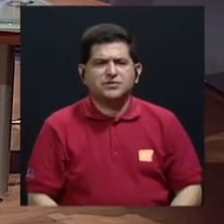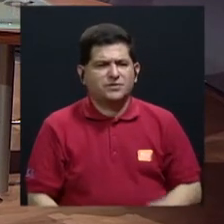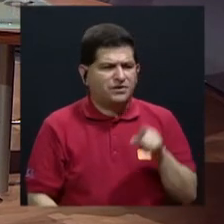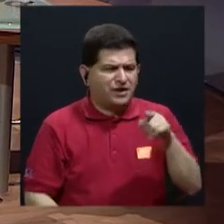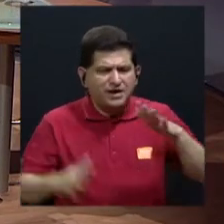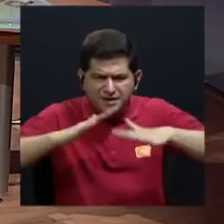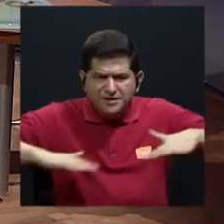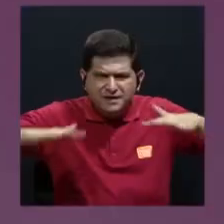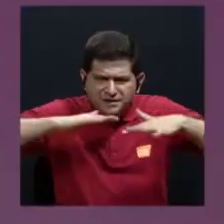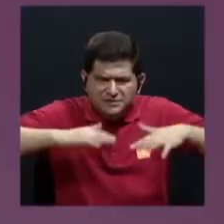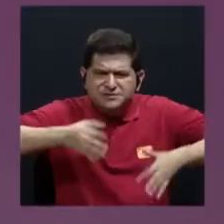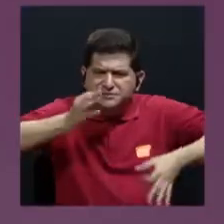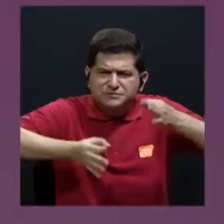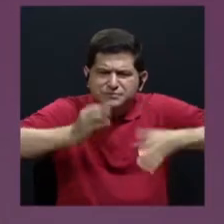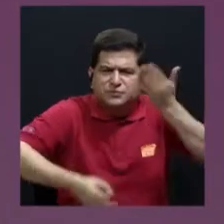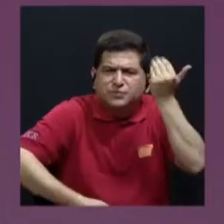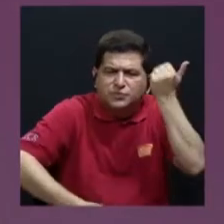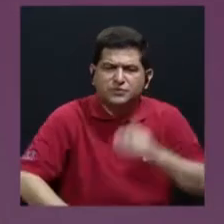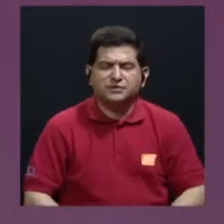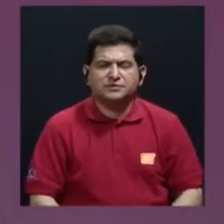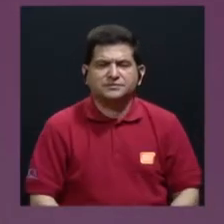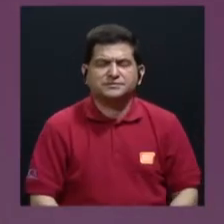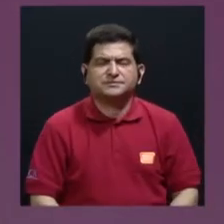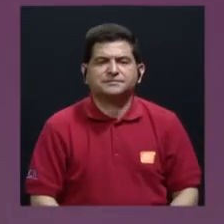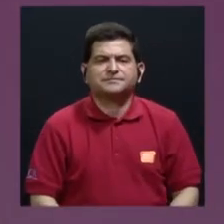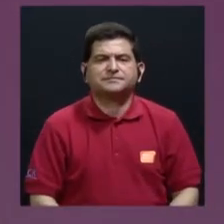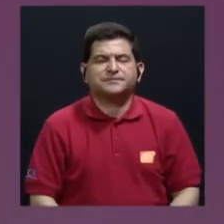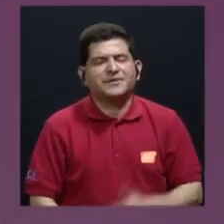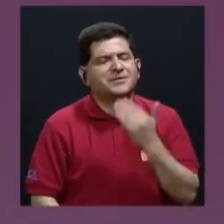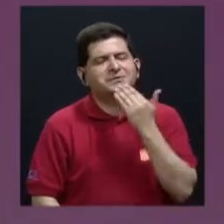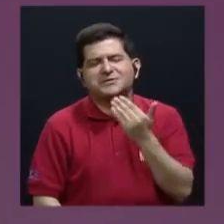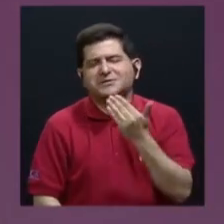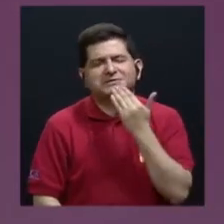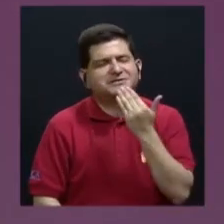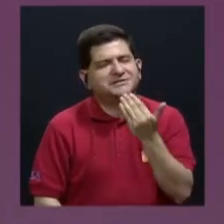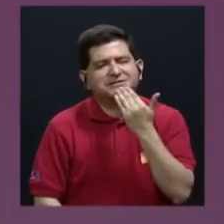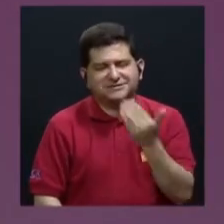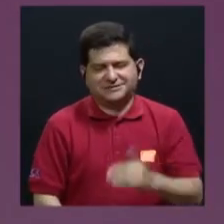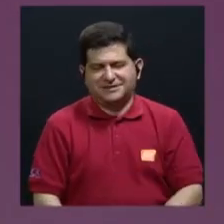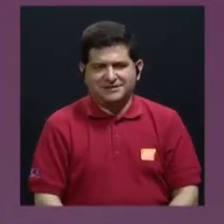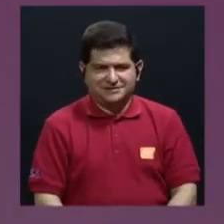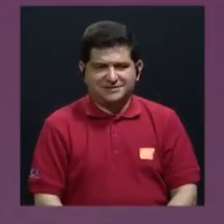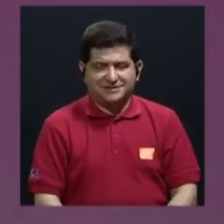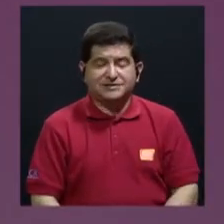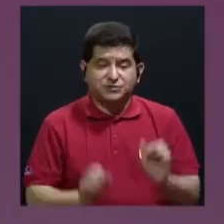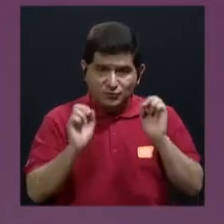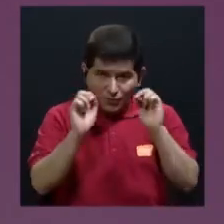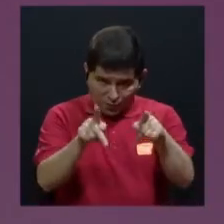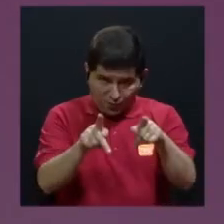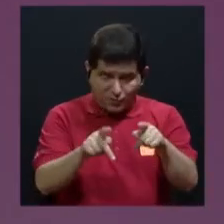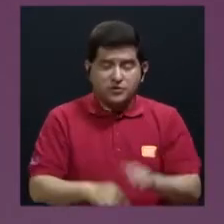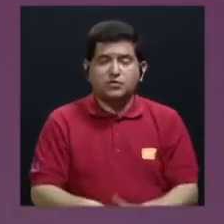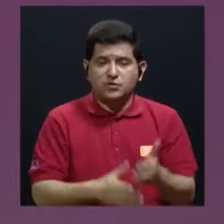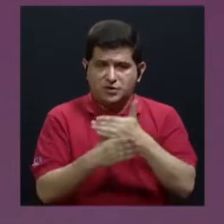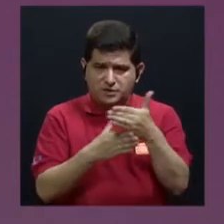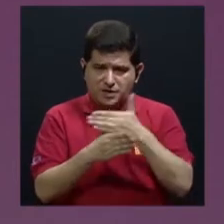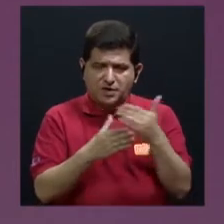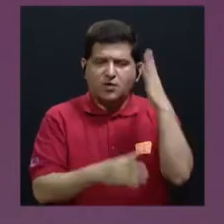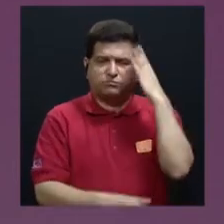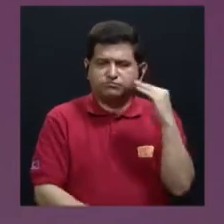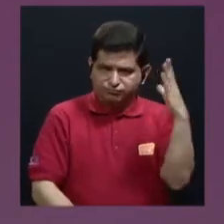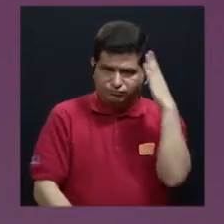justicia? Matheus Rosario, muchas gracias por esta oportunidad de poder compartir esta